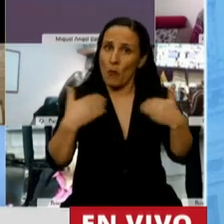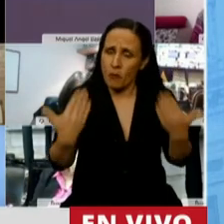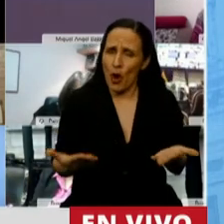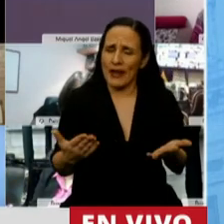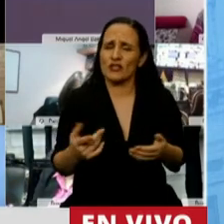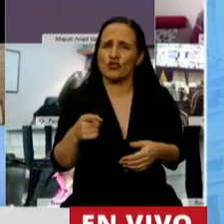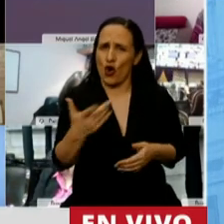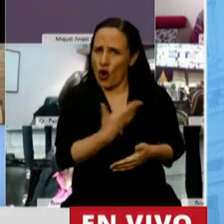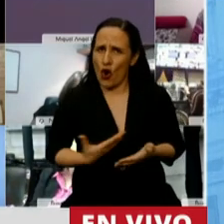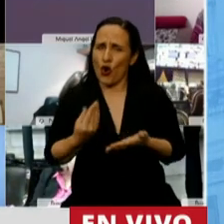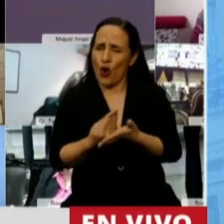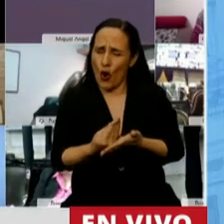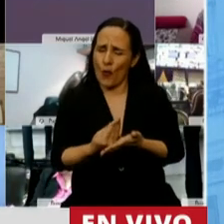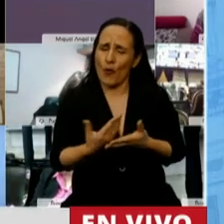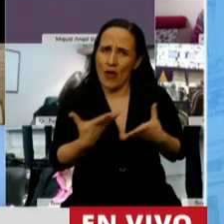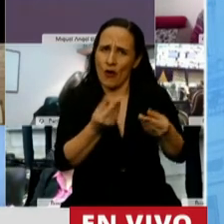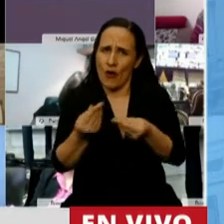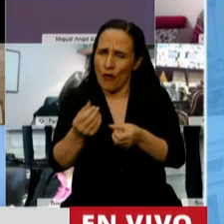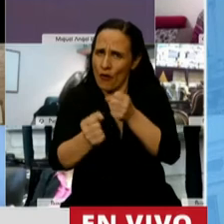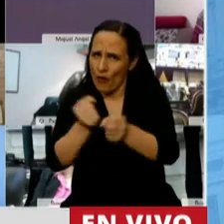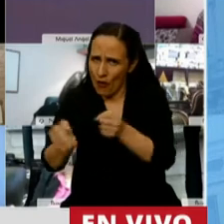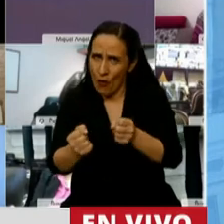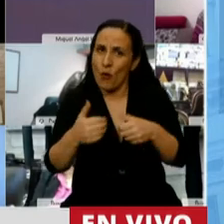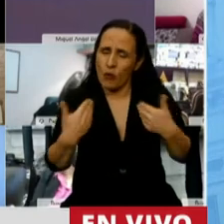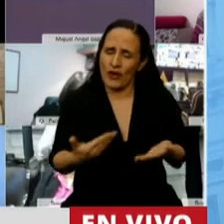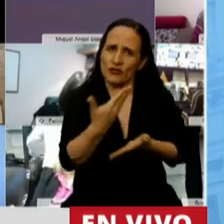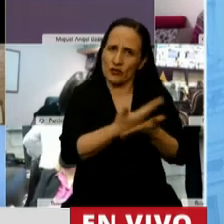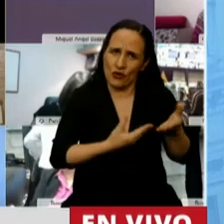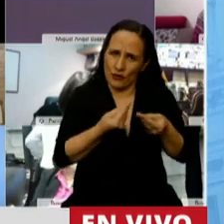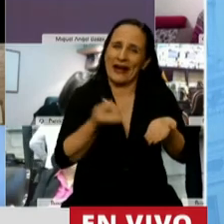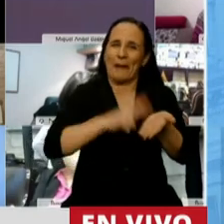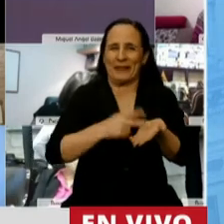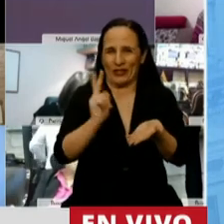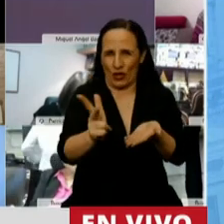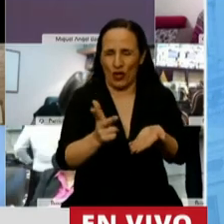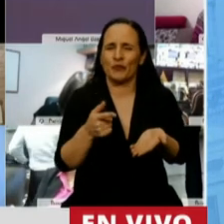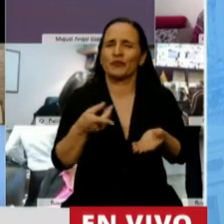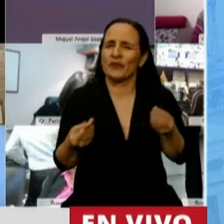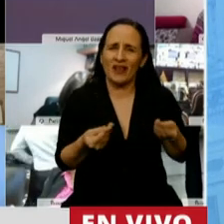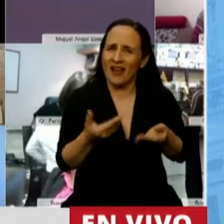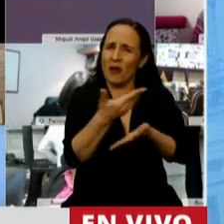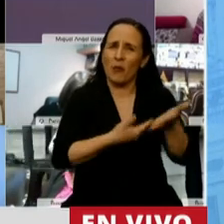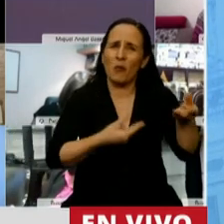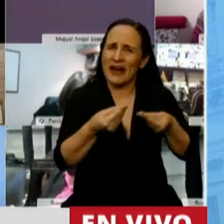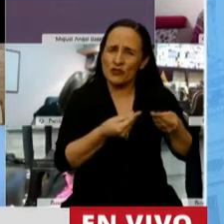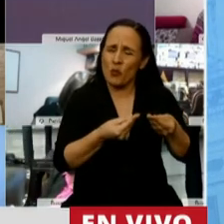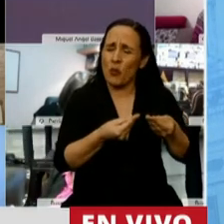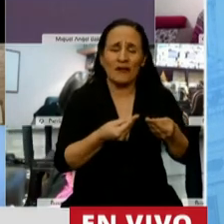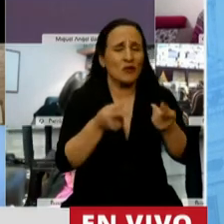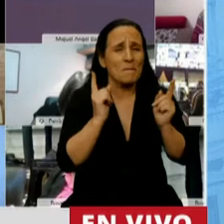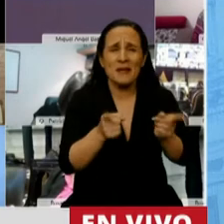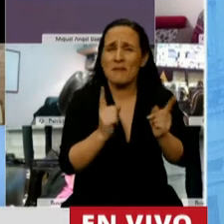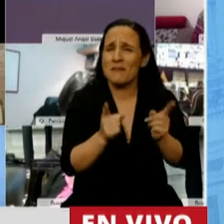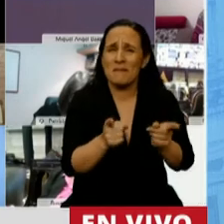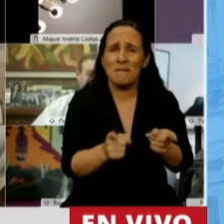rescatar. Y por ello el presupuesto, vuelvo a repetir, es un presupuesto que va a seguir la misma línea.